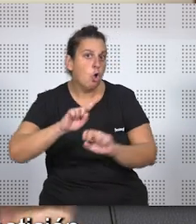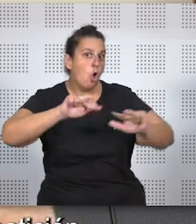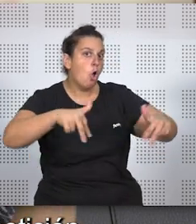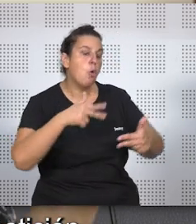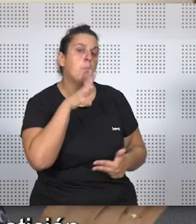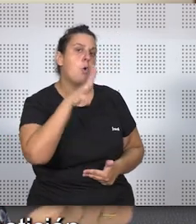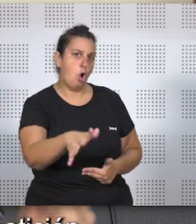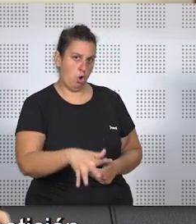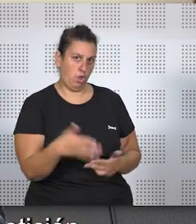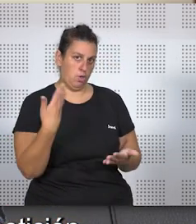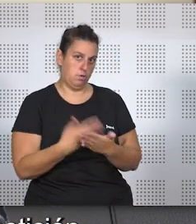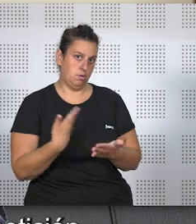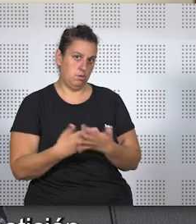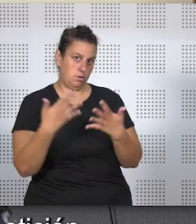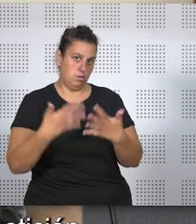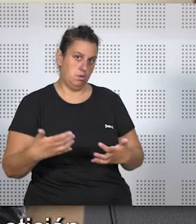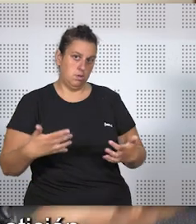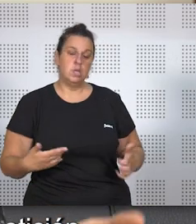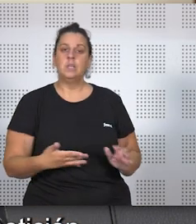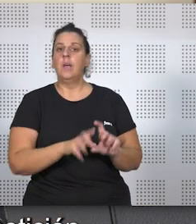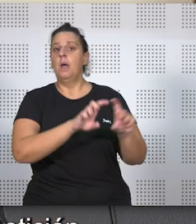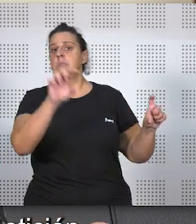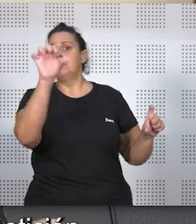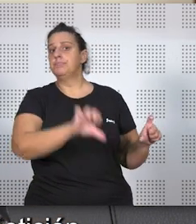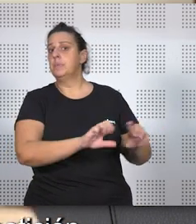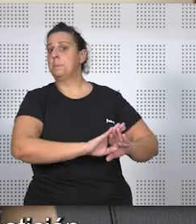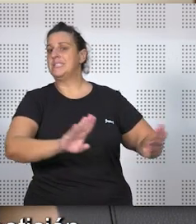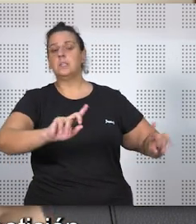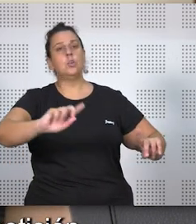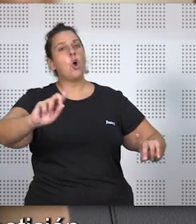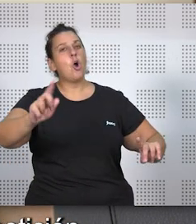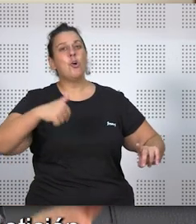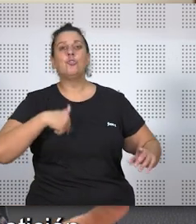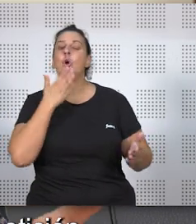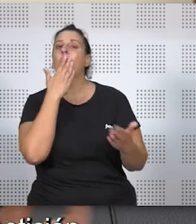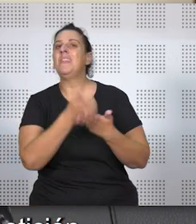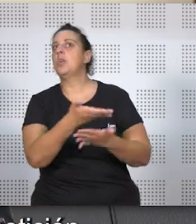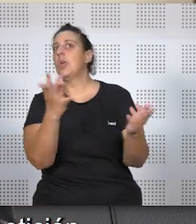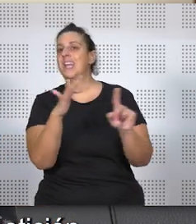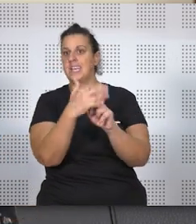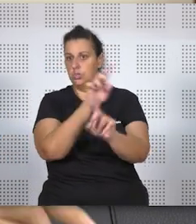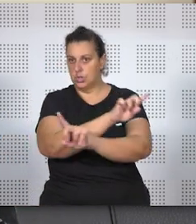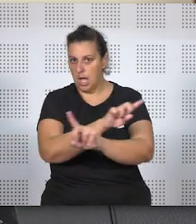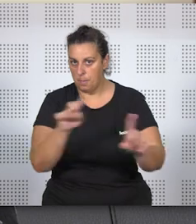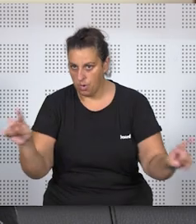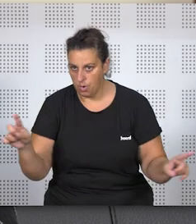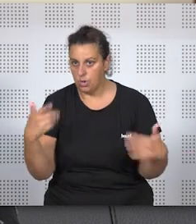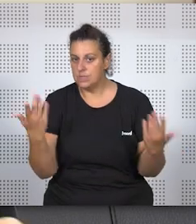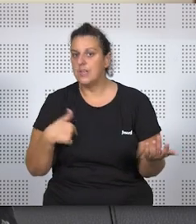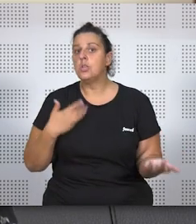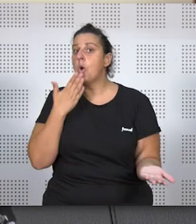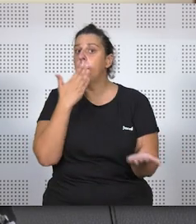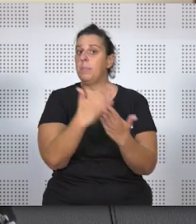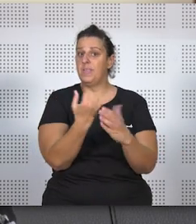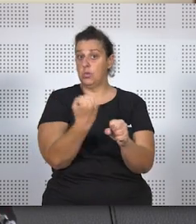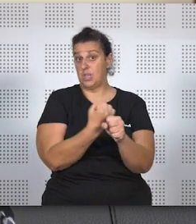Por tanto, no es que la empresa pueda rechazar cualquier petición, tampoco es que yo lo pueda pedir en cualquier caso, sino que tanto la petición